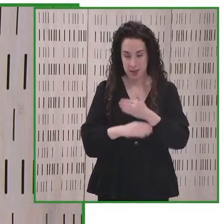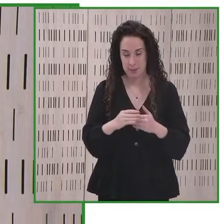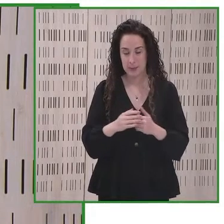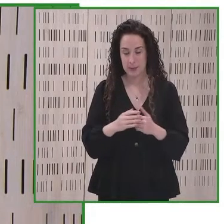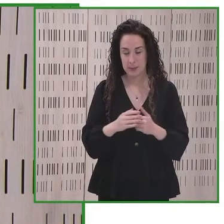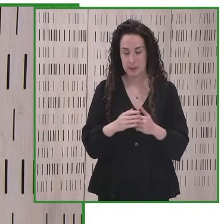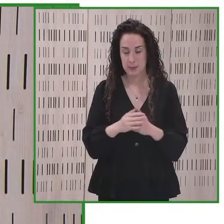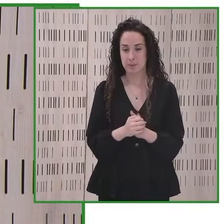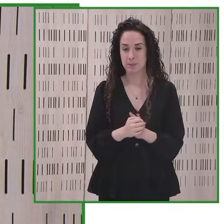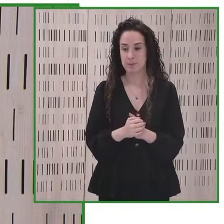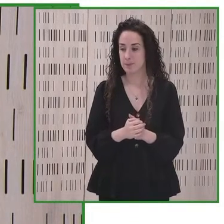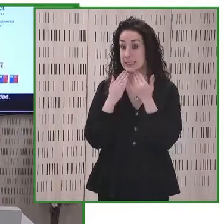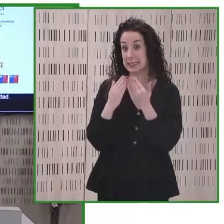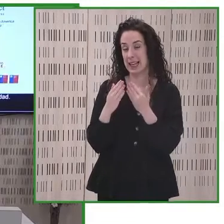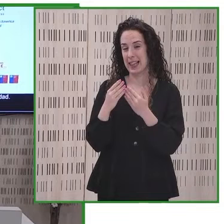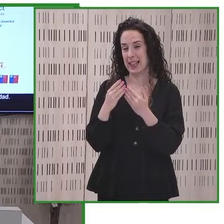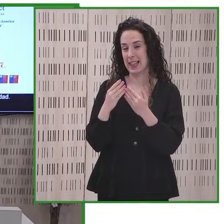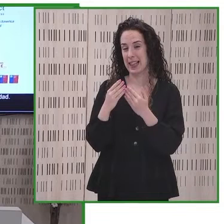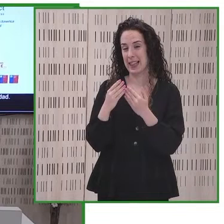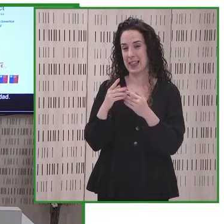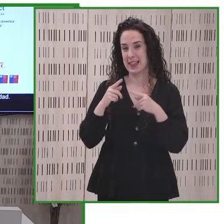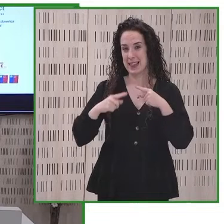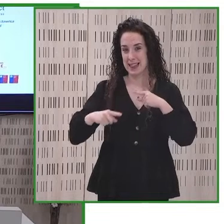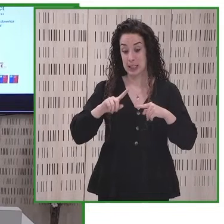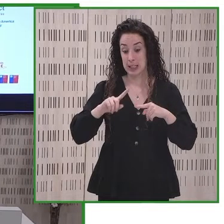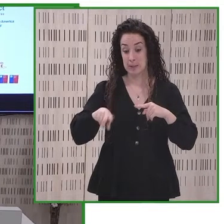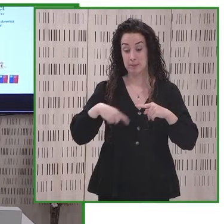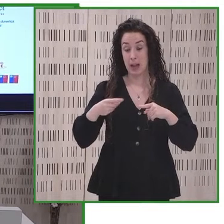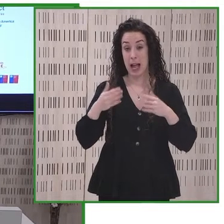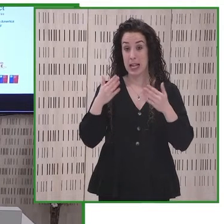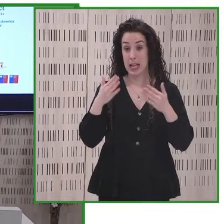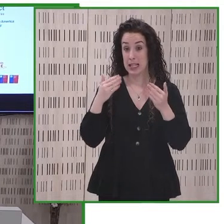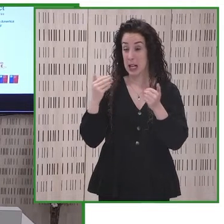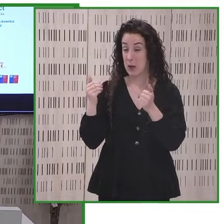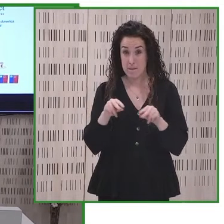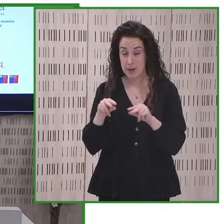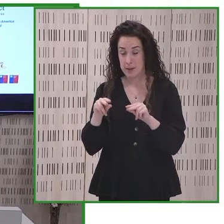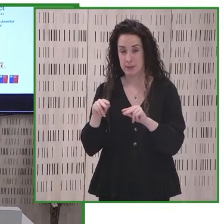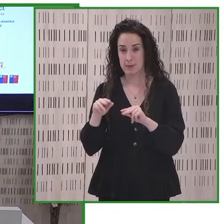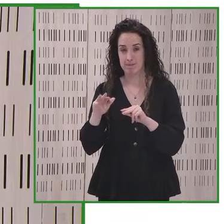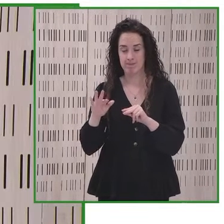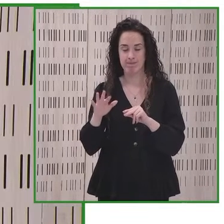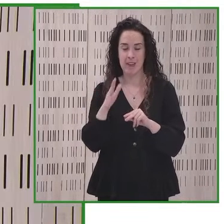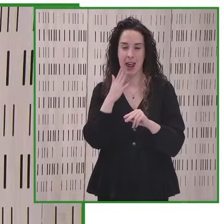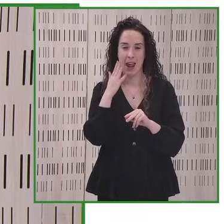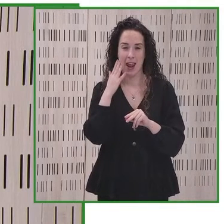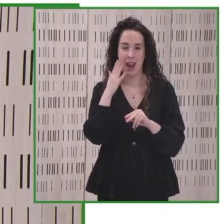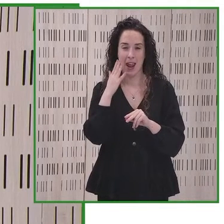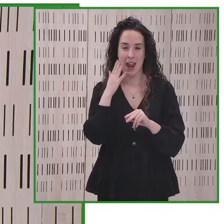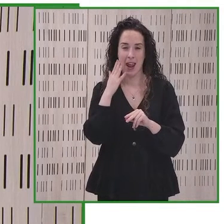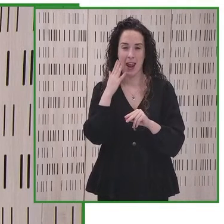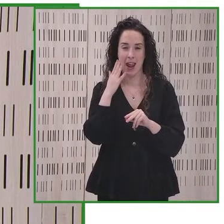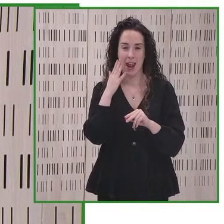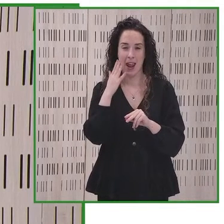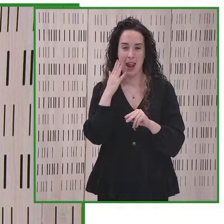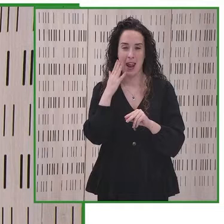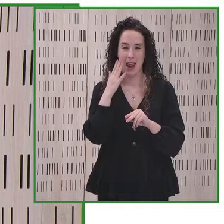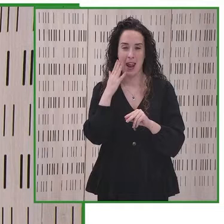Muchas gracias para finalizar la directora subrogante